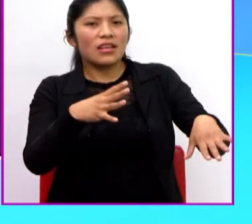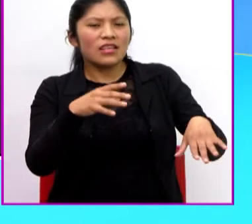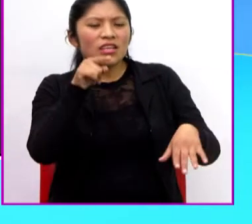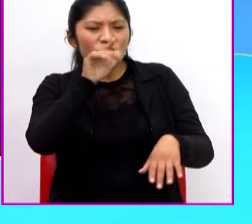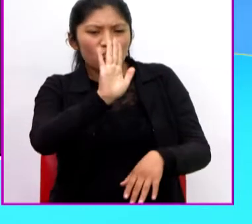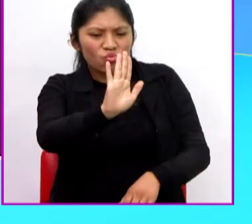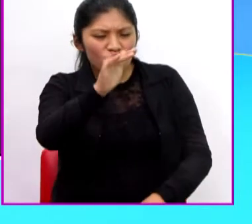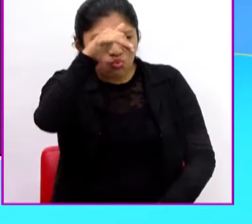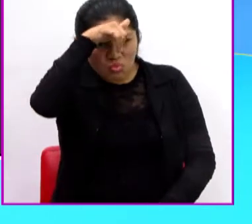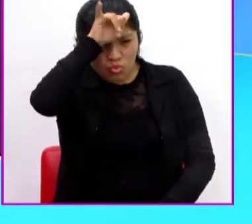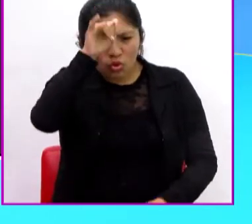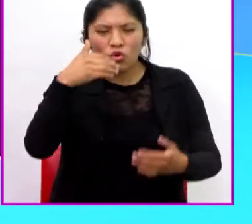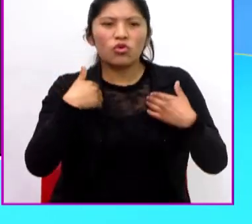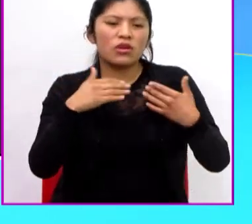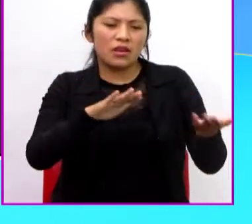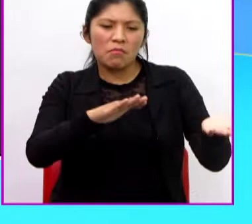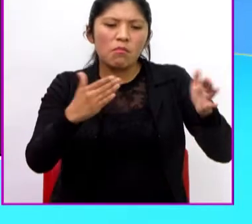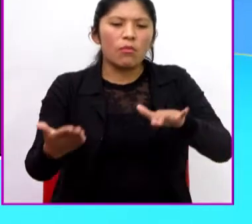toro tiene que morir.